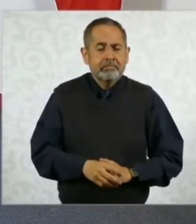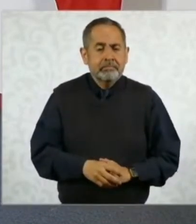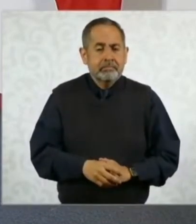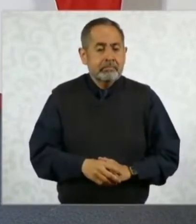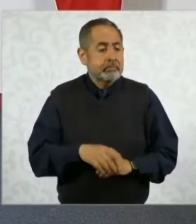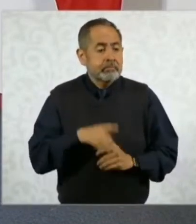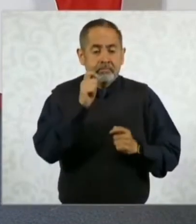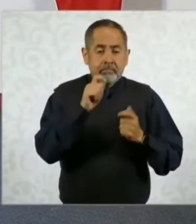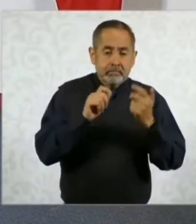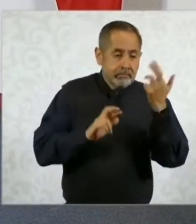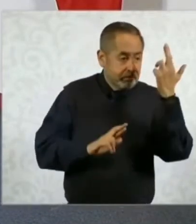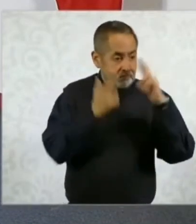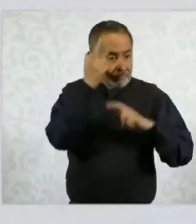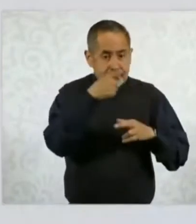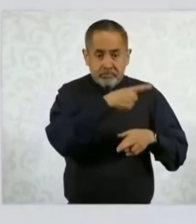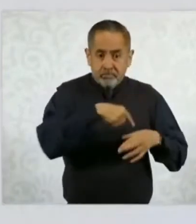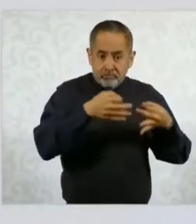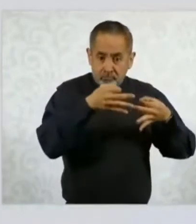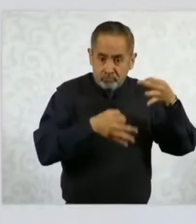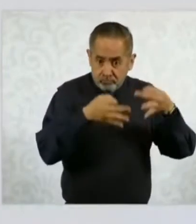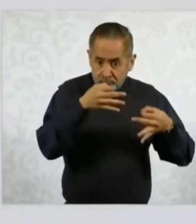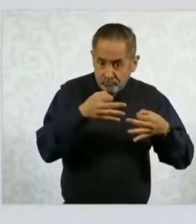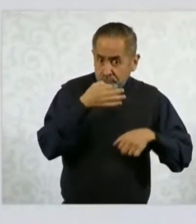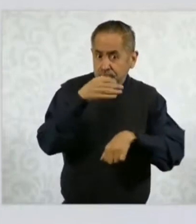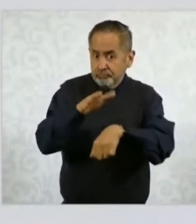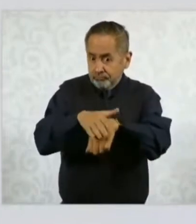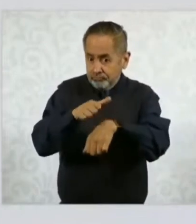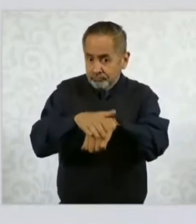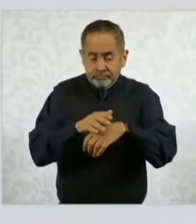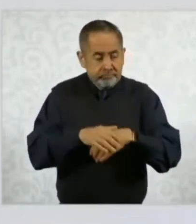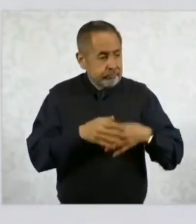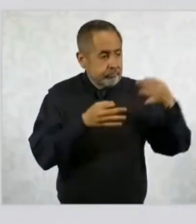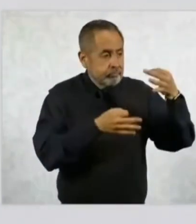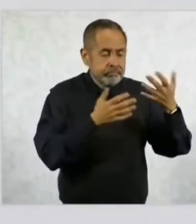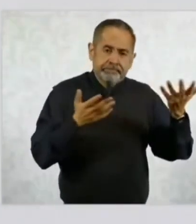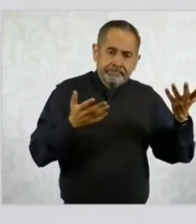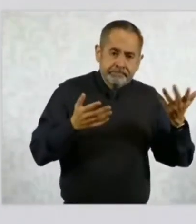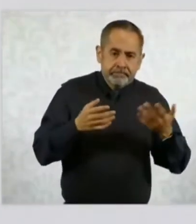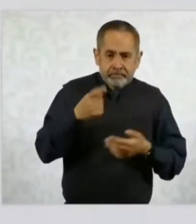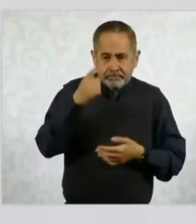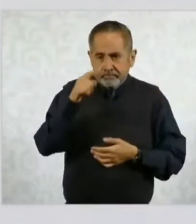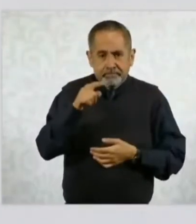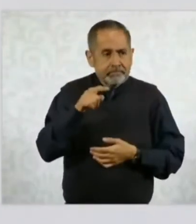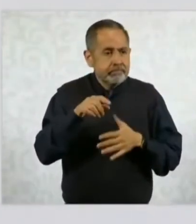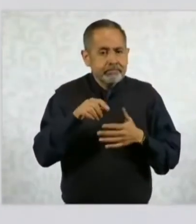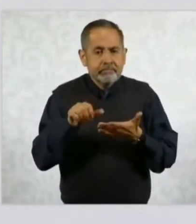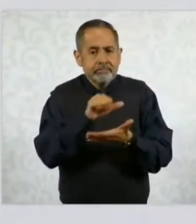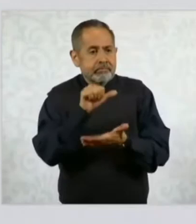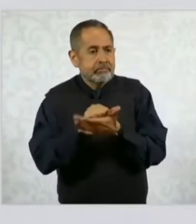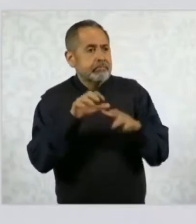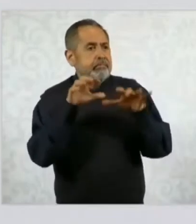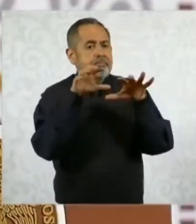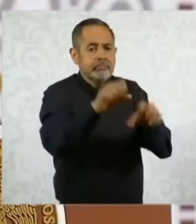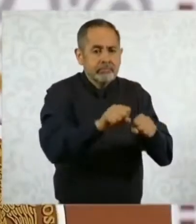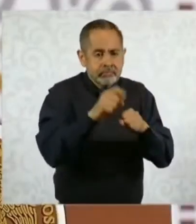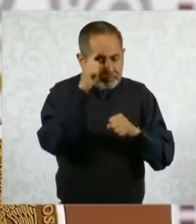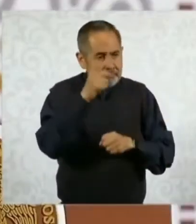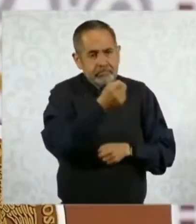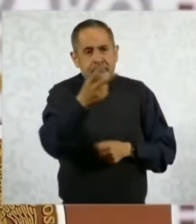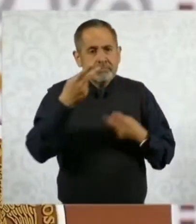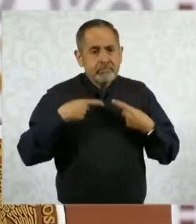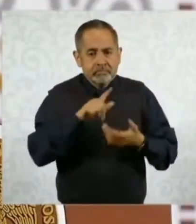están en paro, el Poder Judicial también hay que decirlo, las órdenes de aprehensión para un delincuente pues vienen del Poder Judicial,